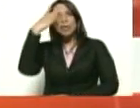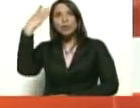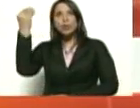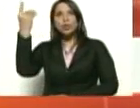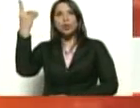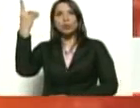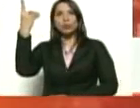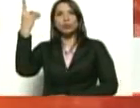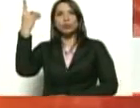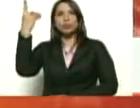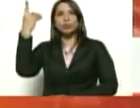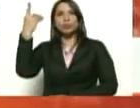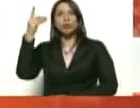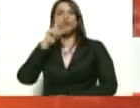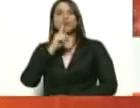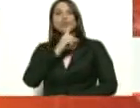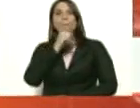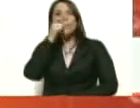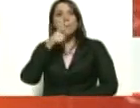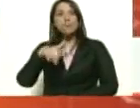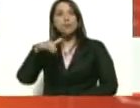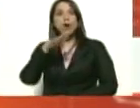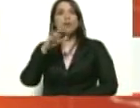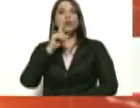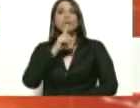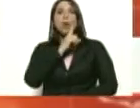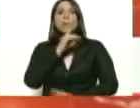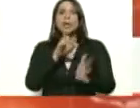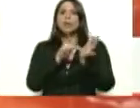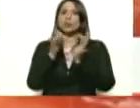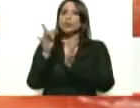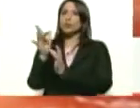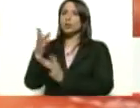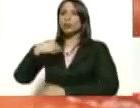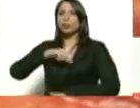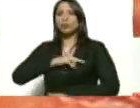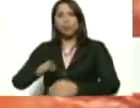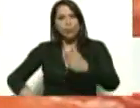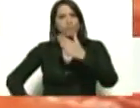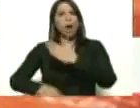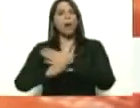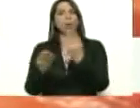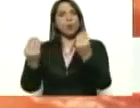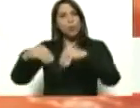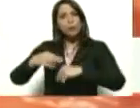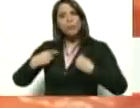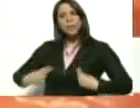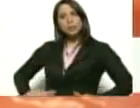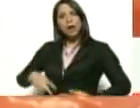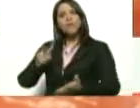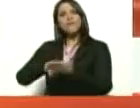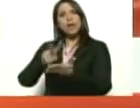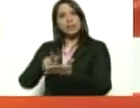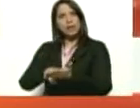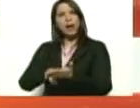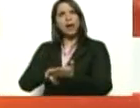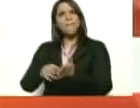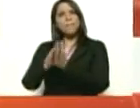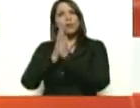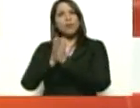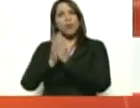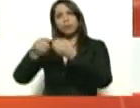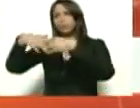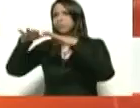en nombre de nuestro pueblo, en nombre de nuestro Señor Jesucristo, vamos a un acuerdo humanitario de verdad, cesen los conflictos,